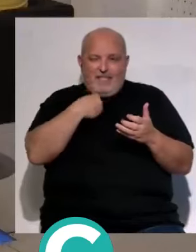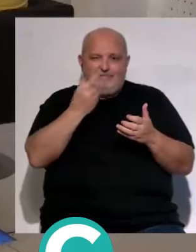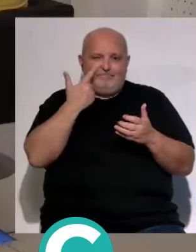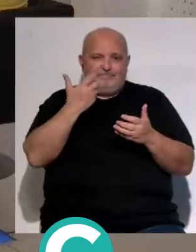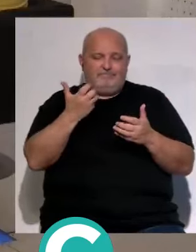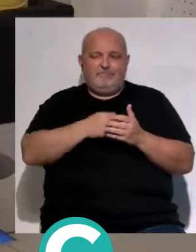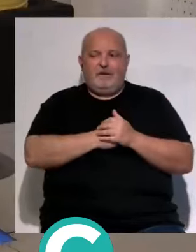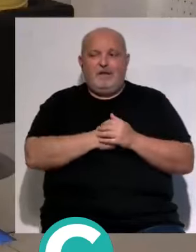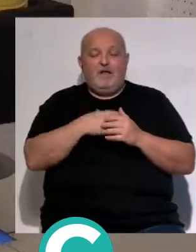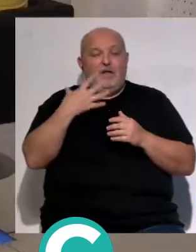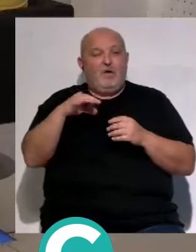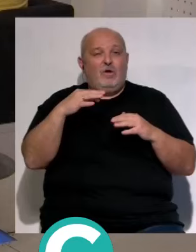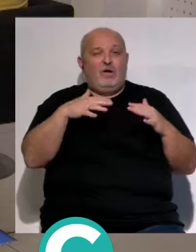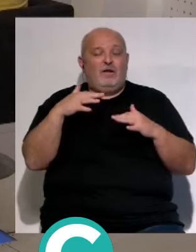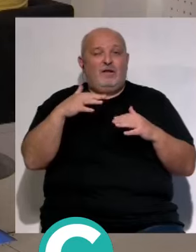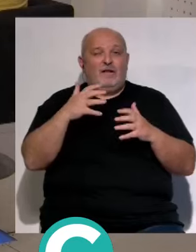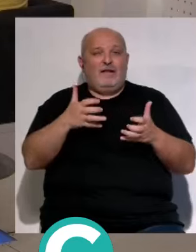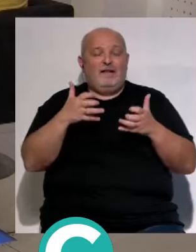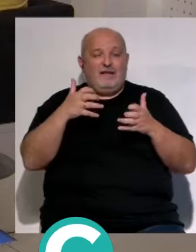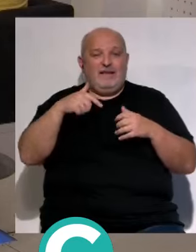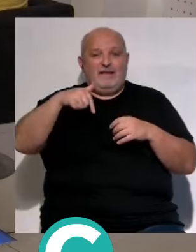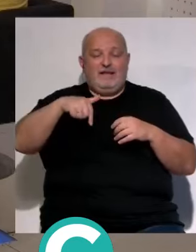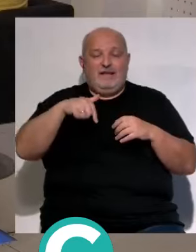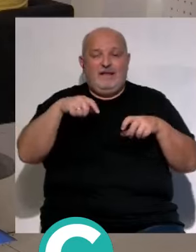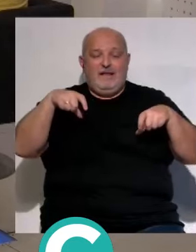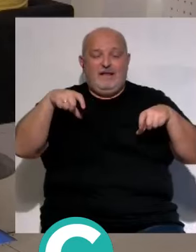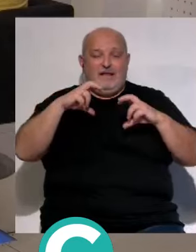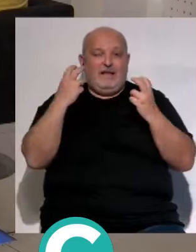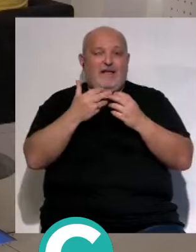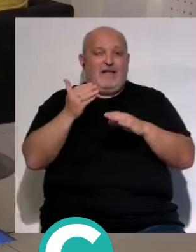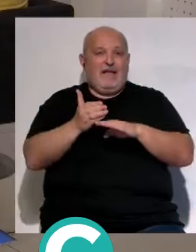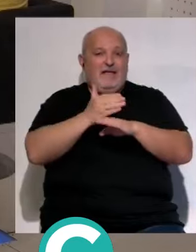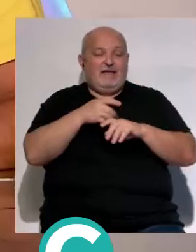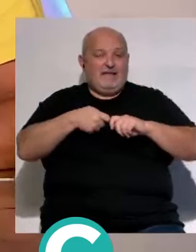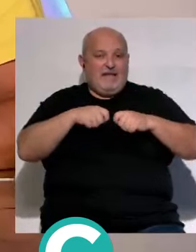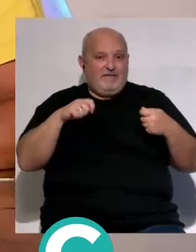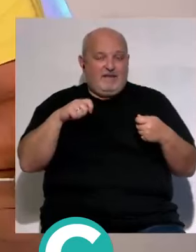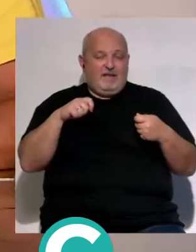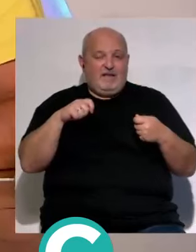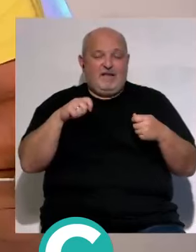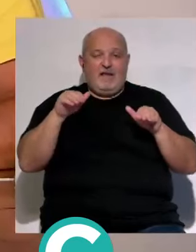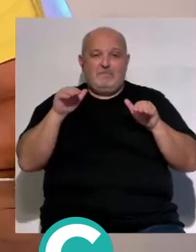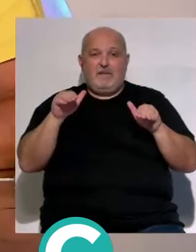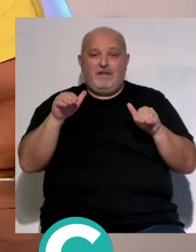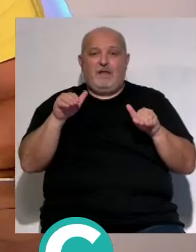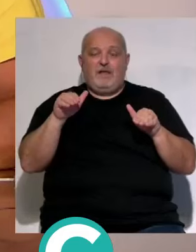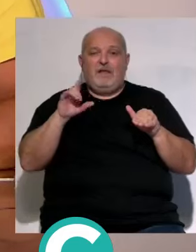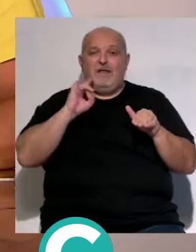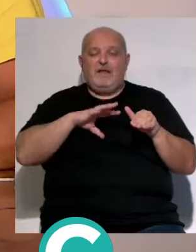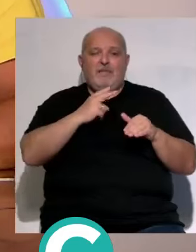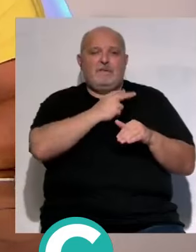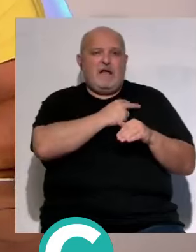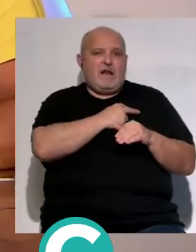hubiéramos el último partido que ganamos en Carranza antes de Getafe y Atlético de Madrid fue el